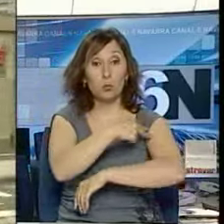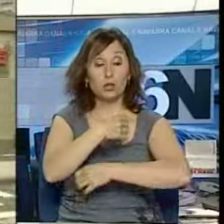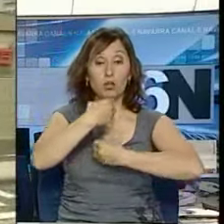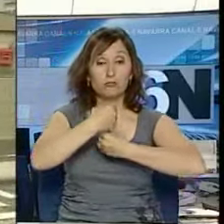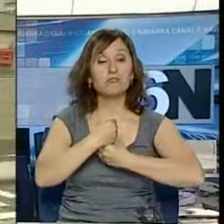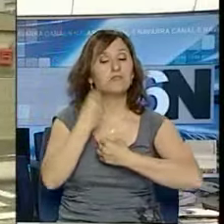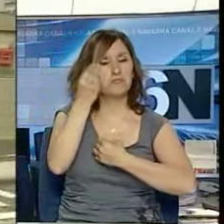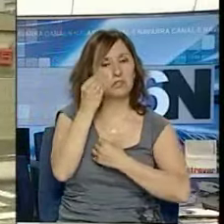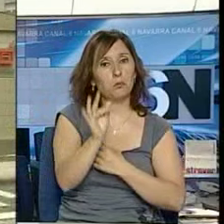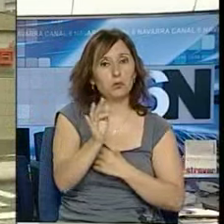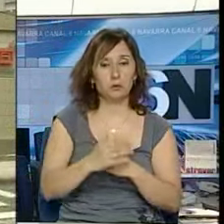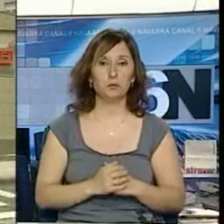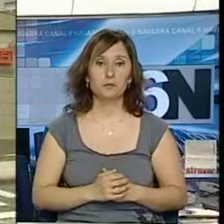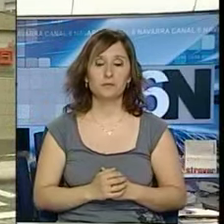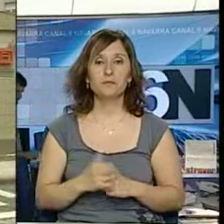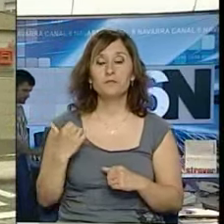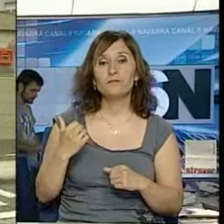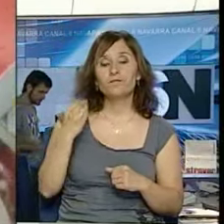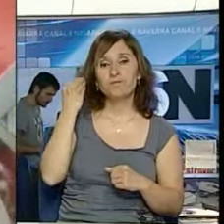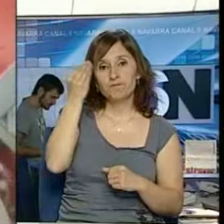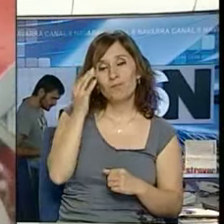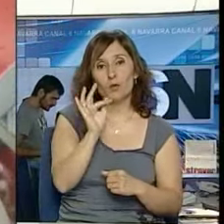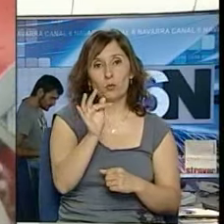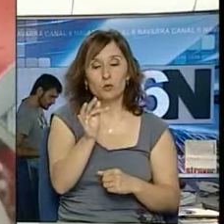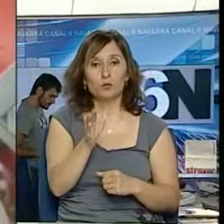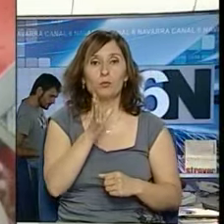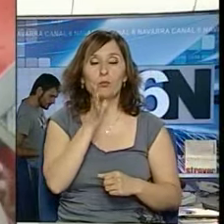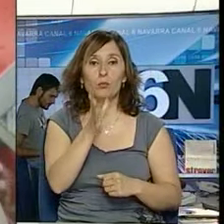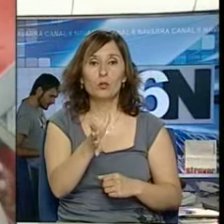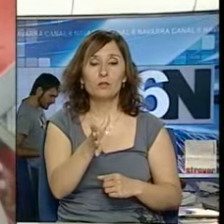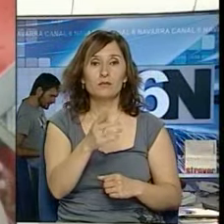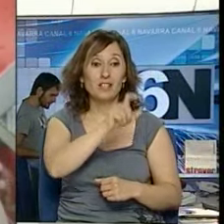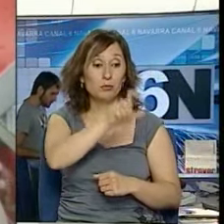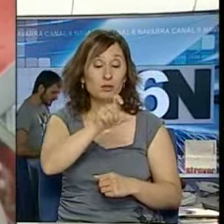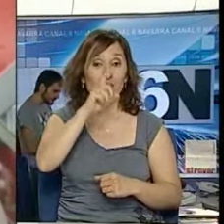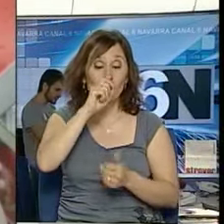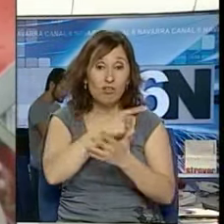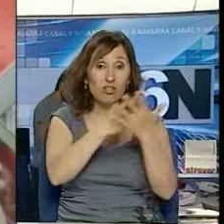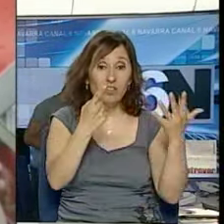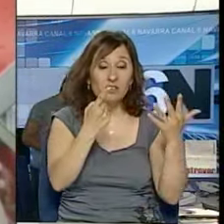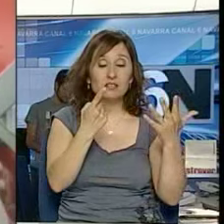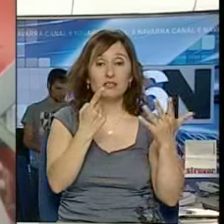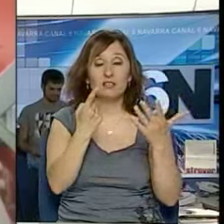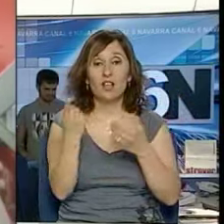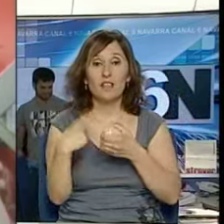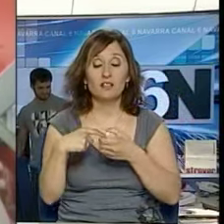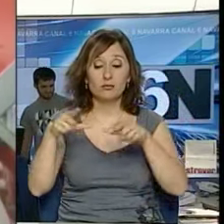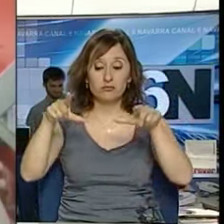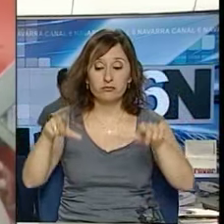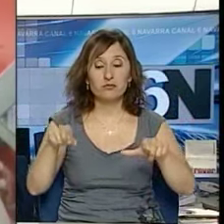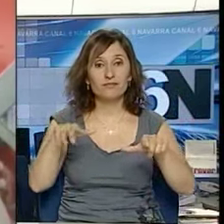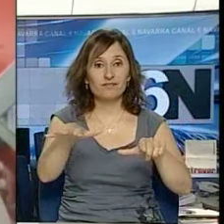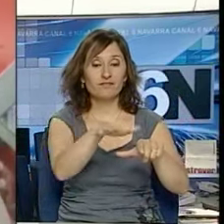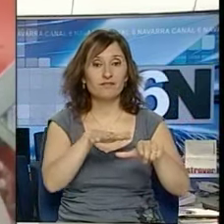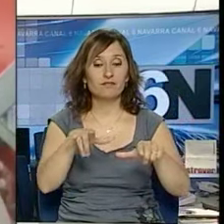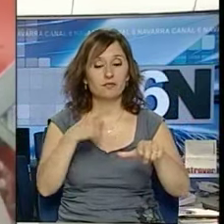ojos. Esto puede ser positivo para evitar que las personas con 16 años accedan a locales donde